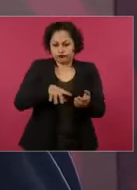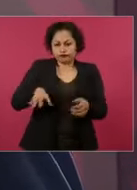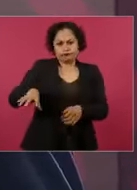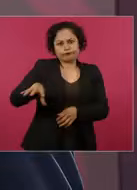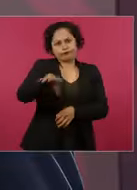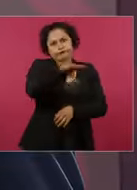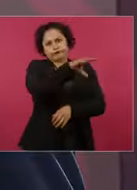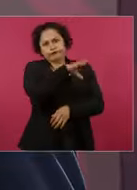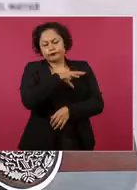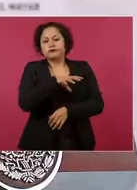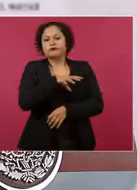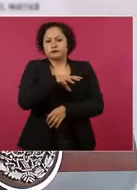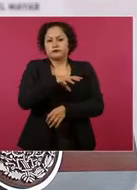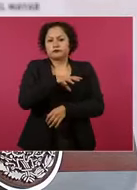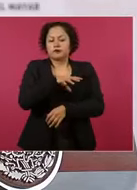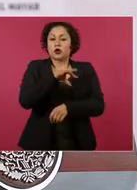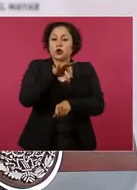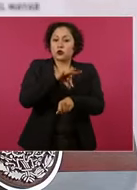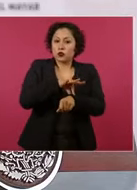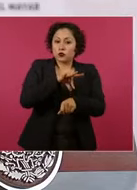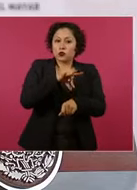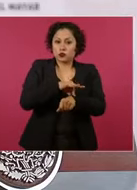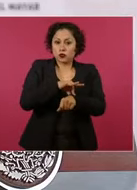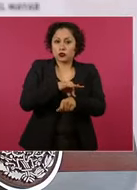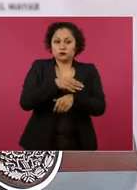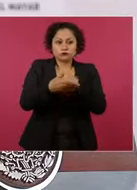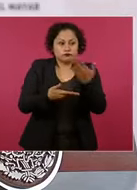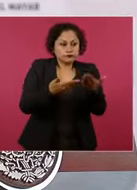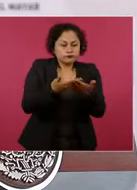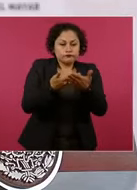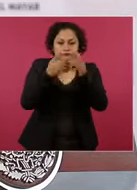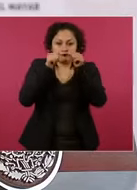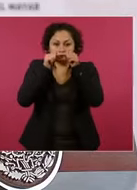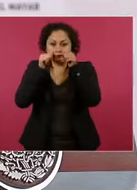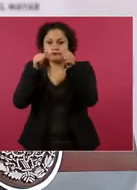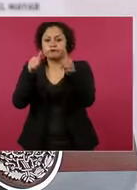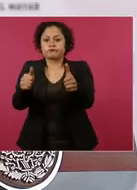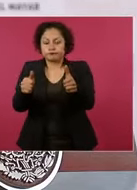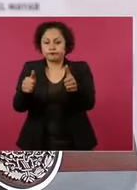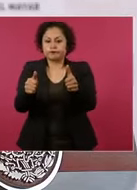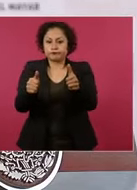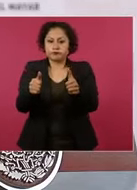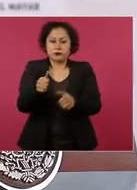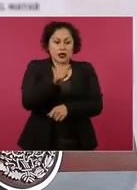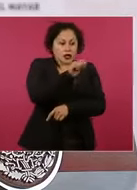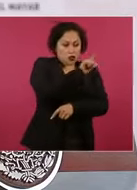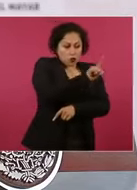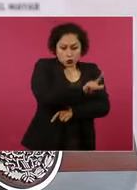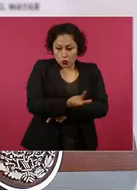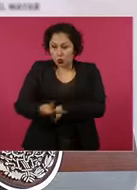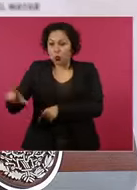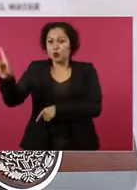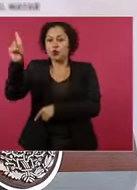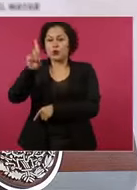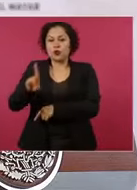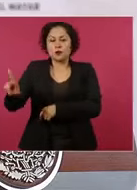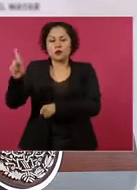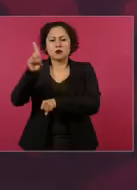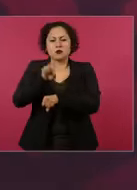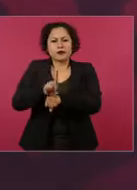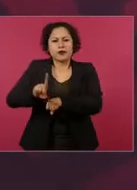que se cuente con abasto de medicamentos